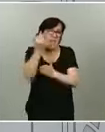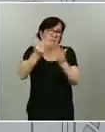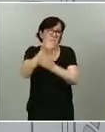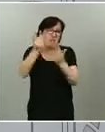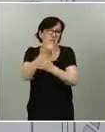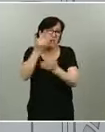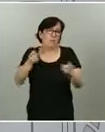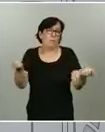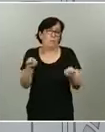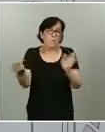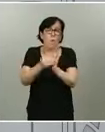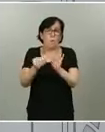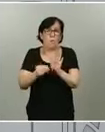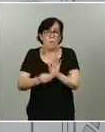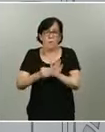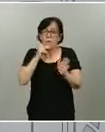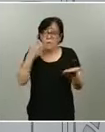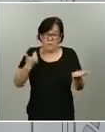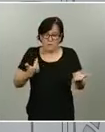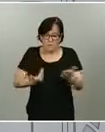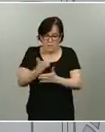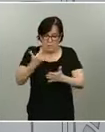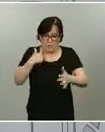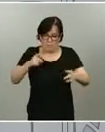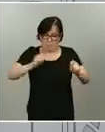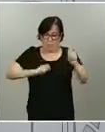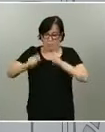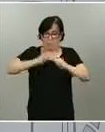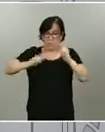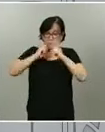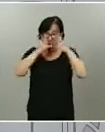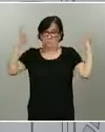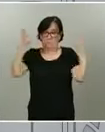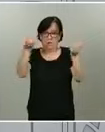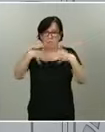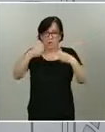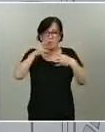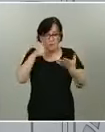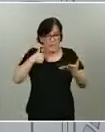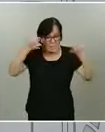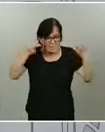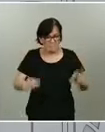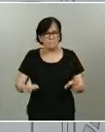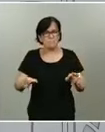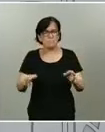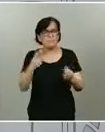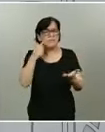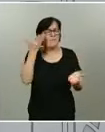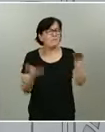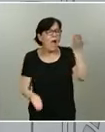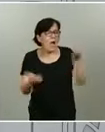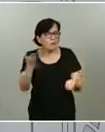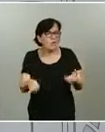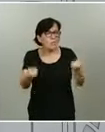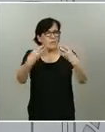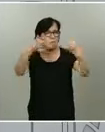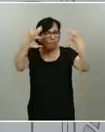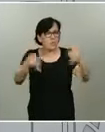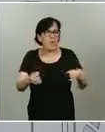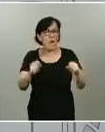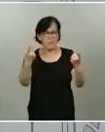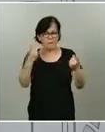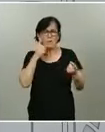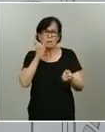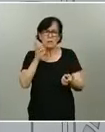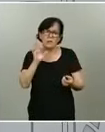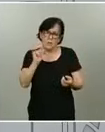mantenerse al día es realmente complicado, pero en cuanto tengamos información y hemos tenido tiempo de valorarla, si hay preguntas, obviamente, se